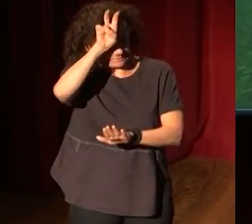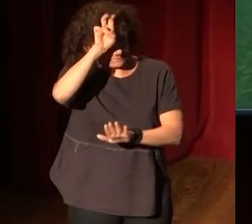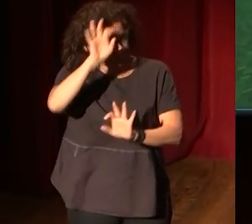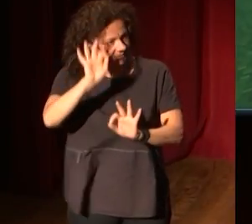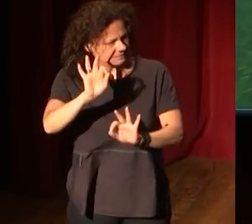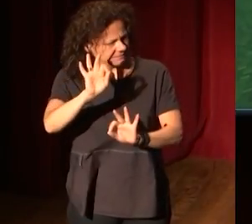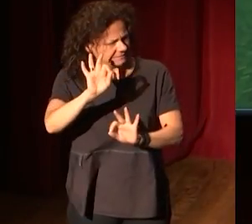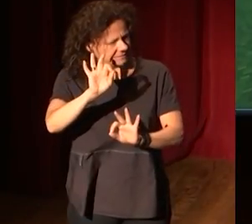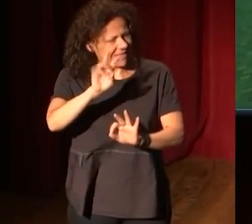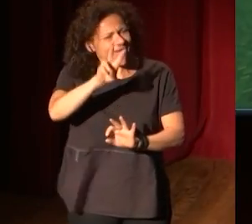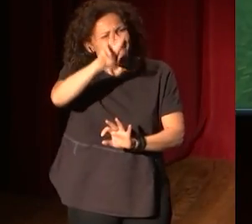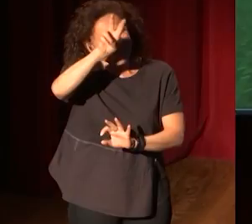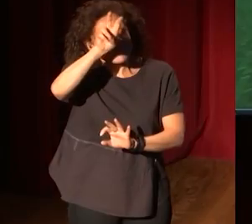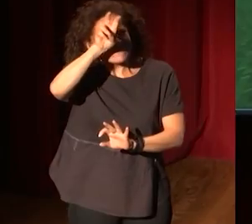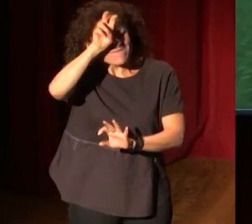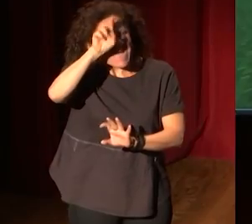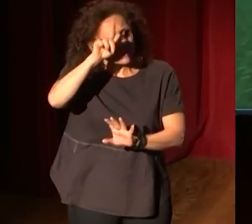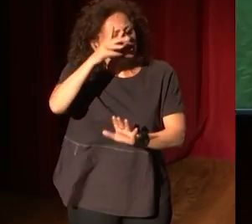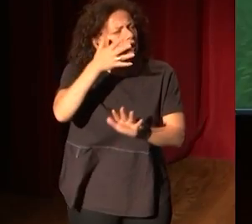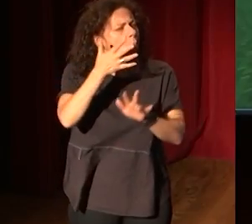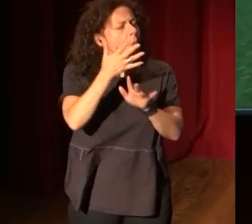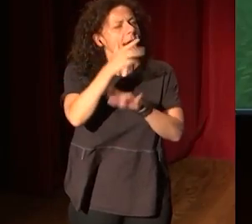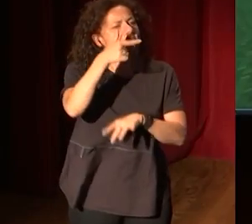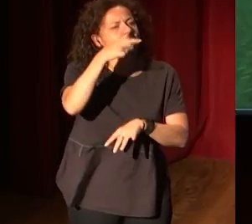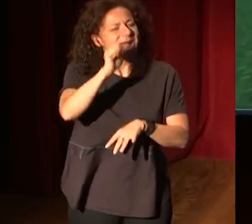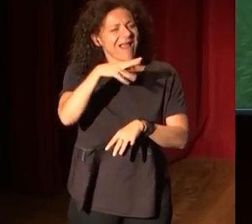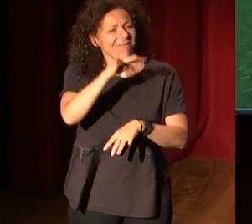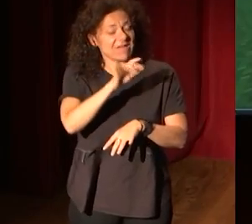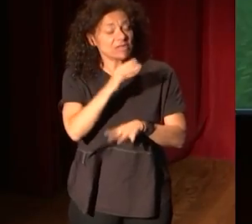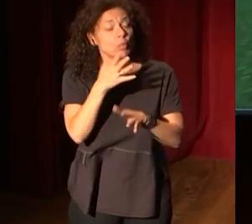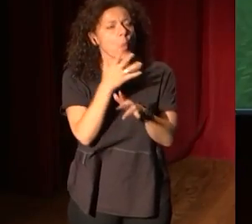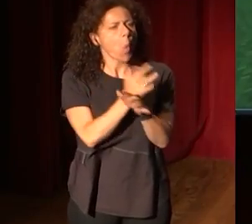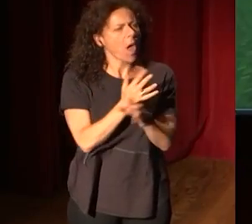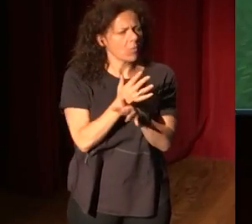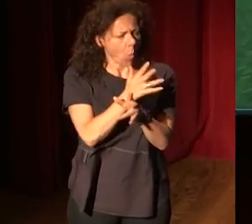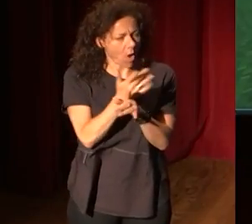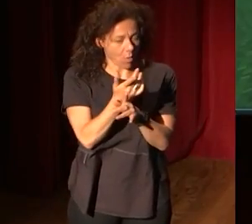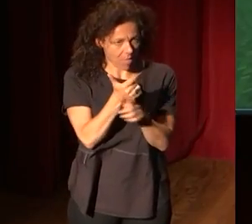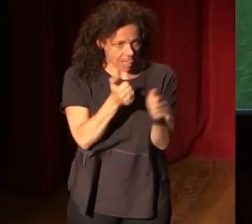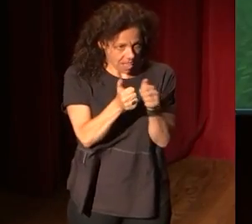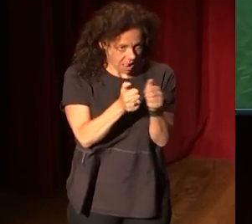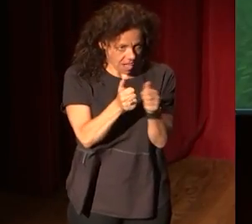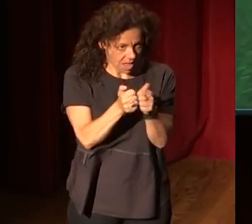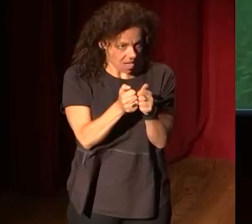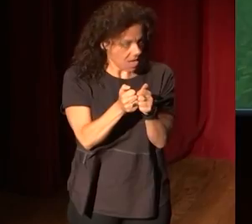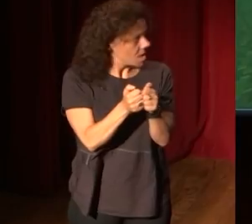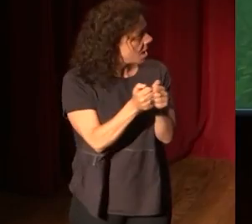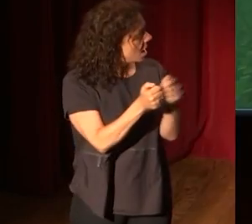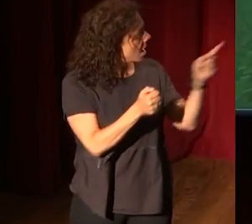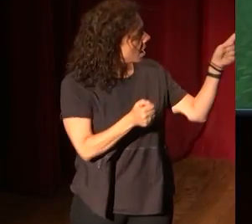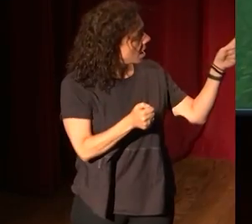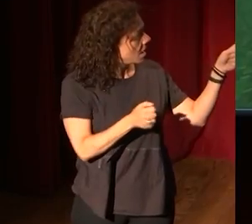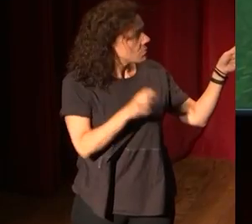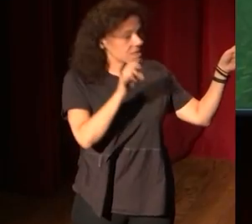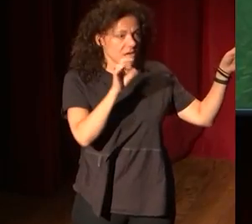Minecraft es un juego, no sé si es un juego de videojuego, ¿vale? Que es